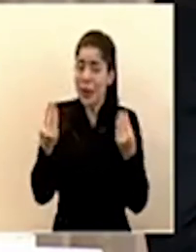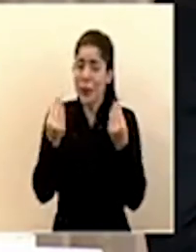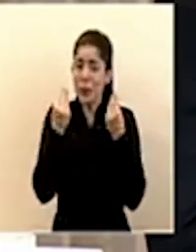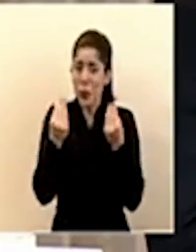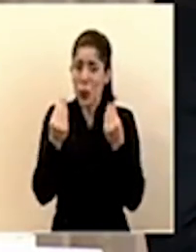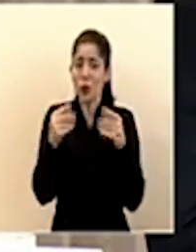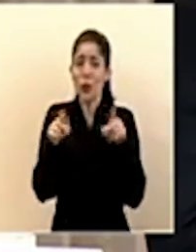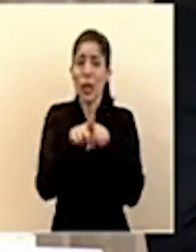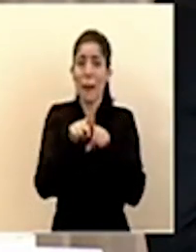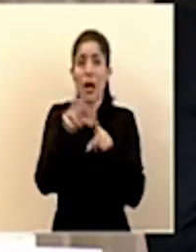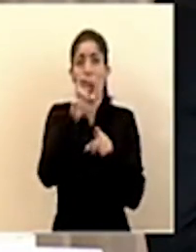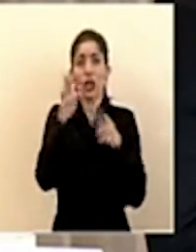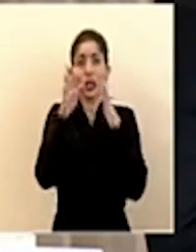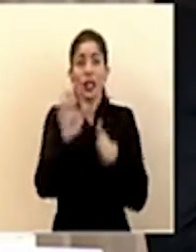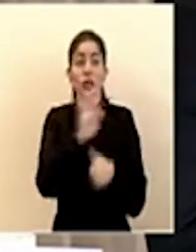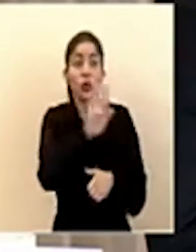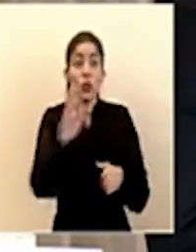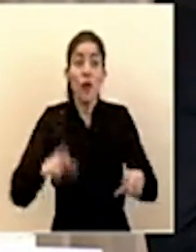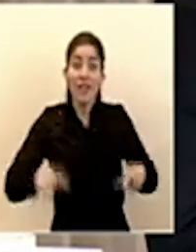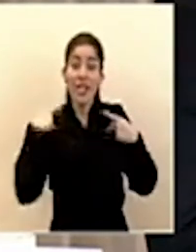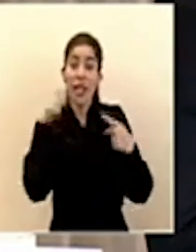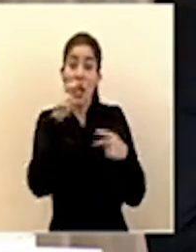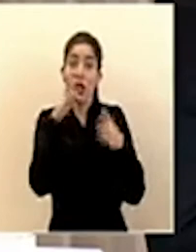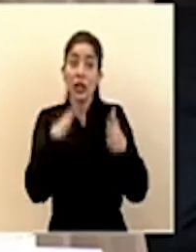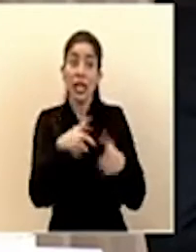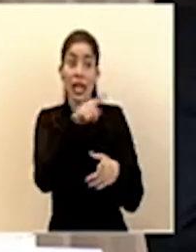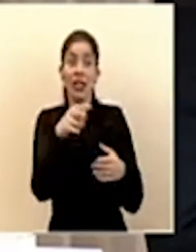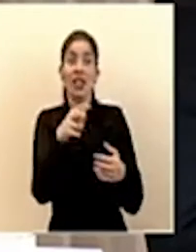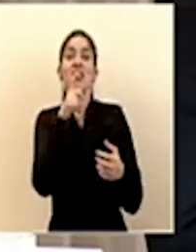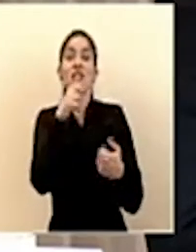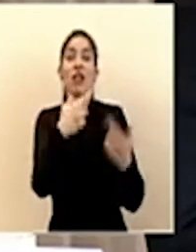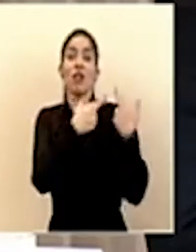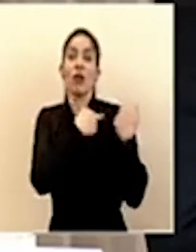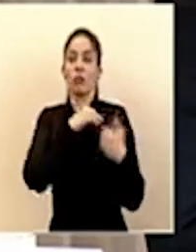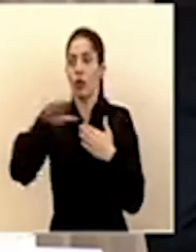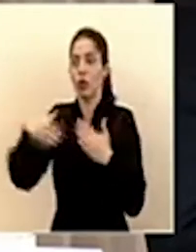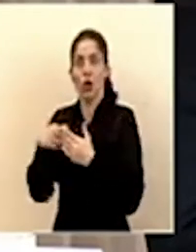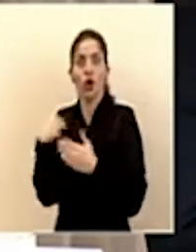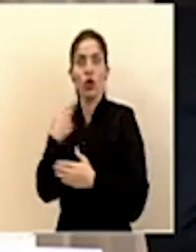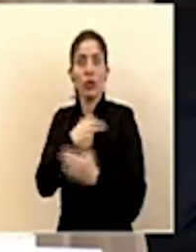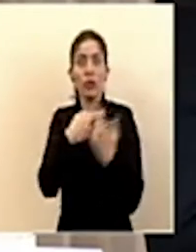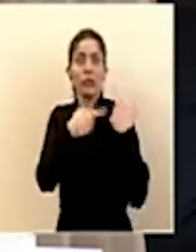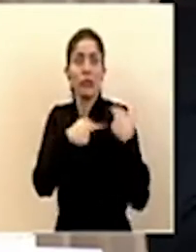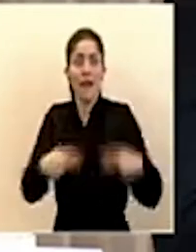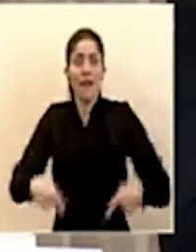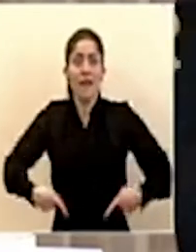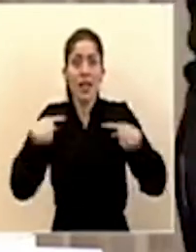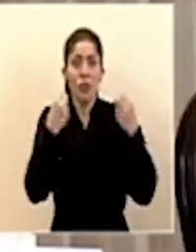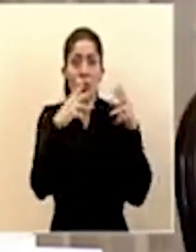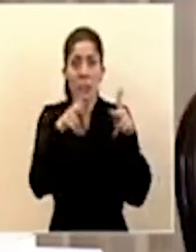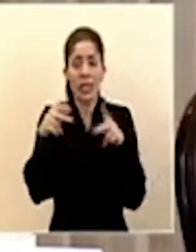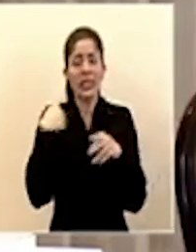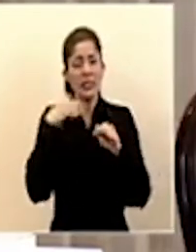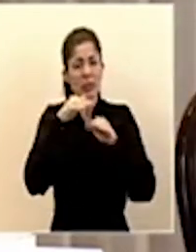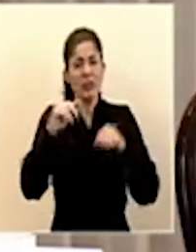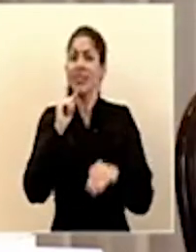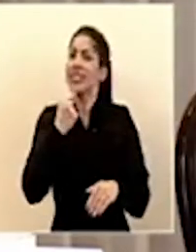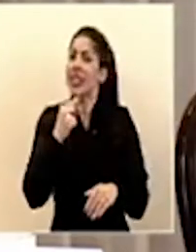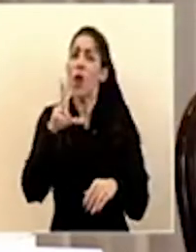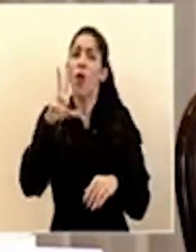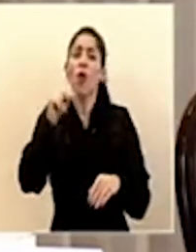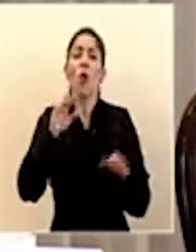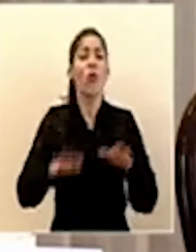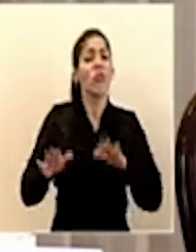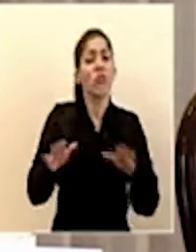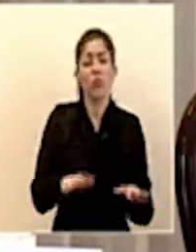hermanos costarricenses depende de todos nosotros así que por favor el llamado es vehemente no aflojemos